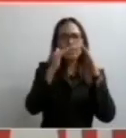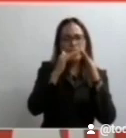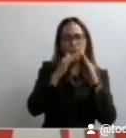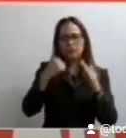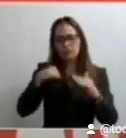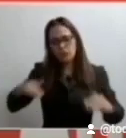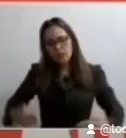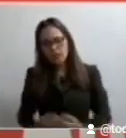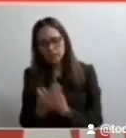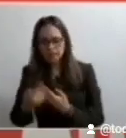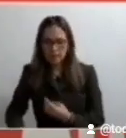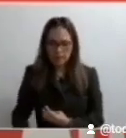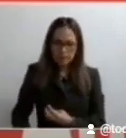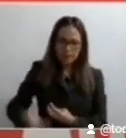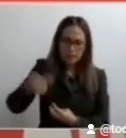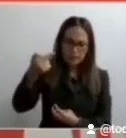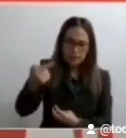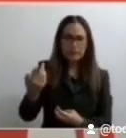Mi familia.